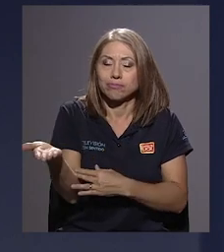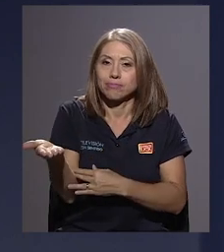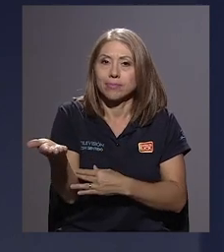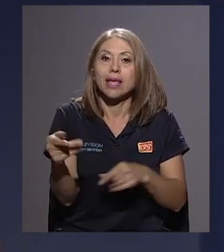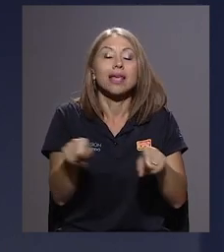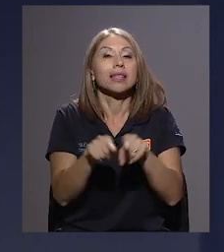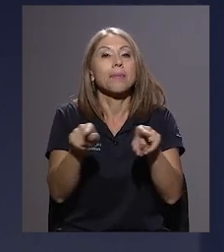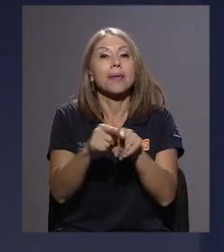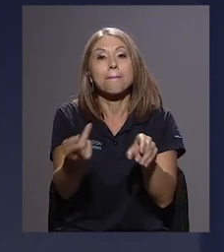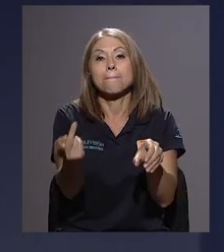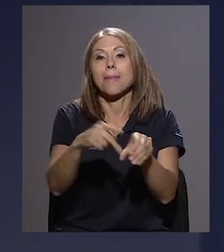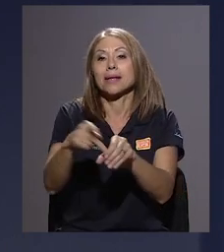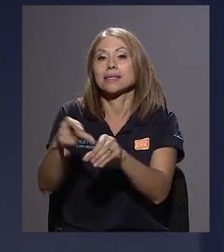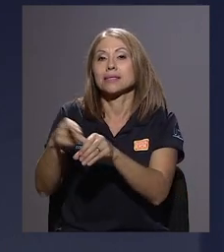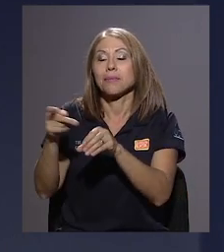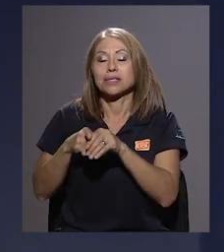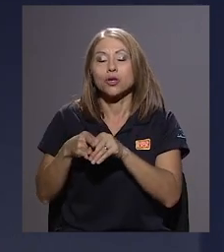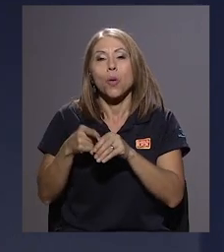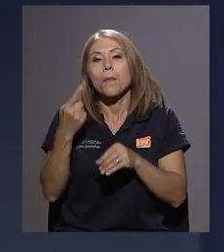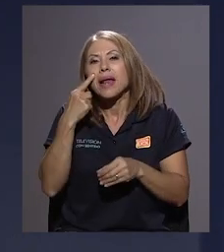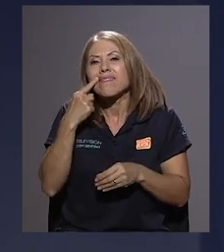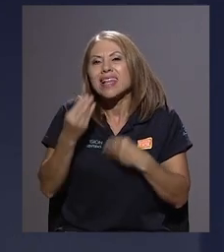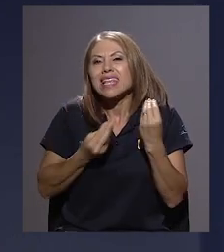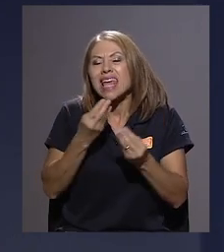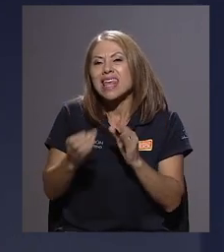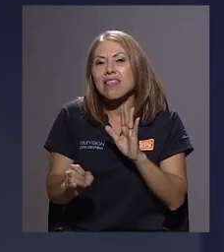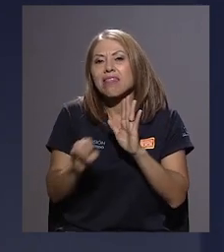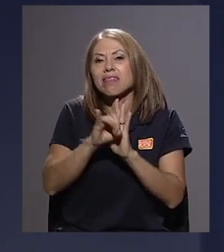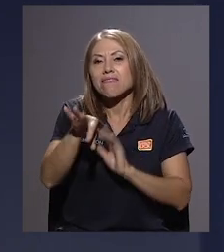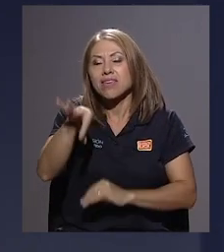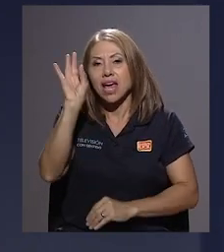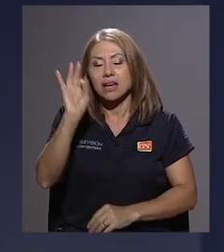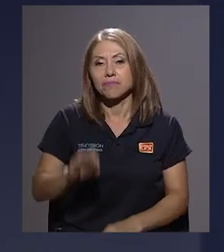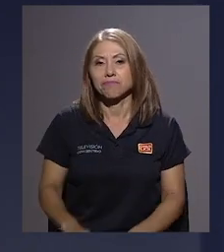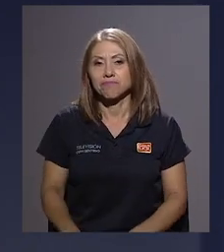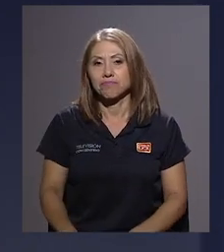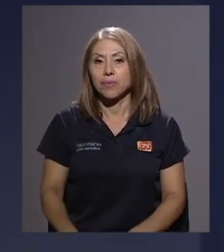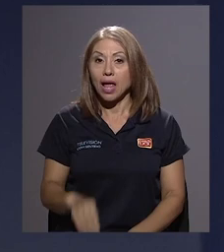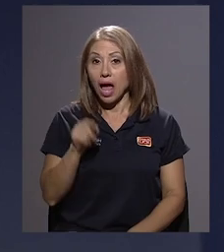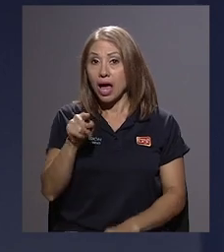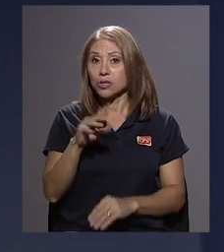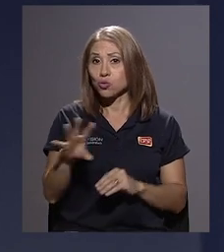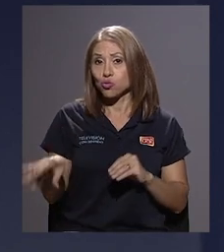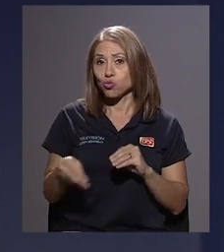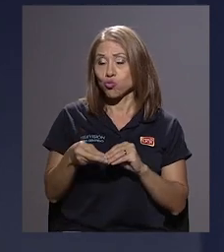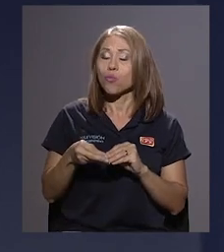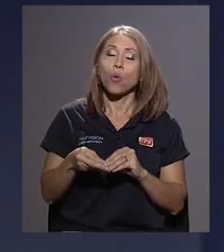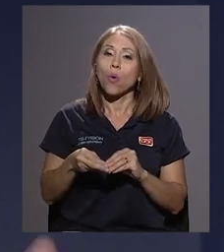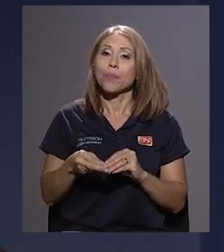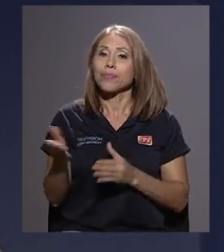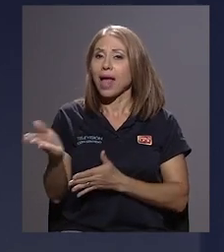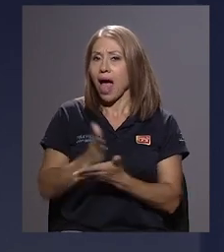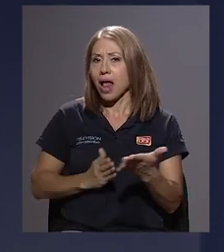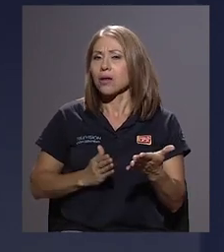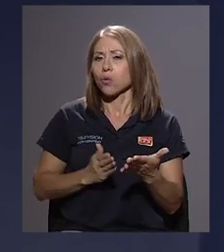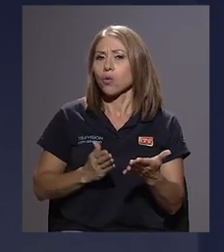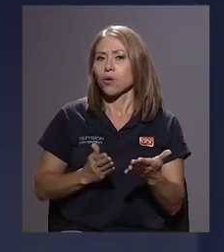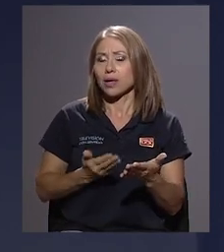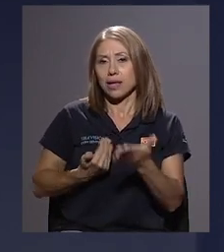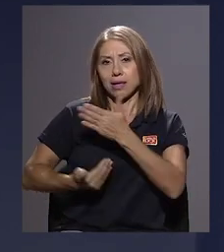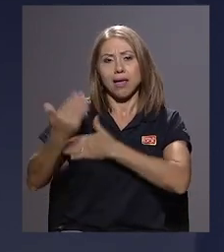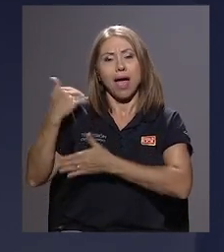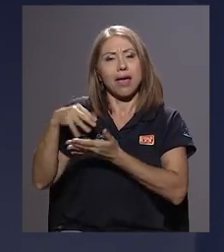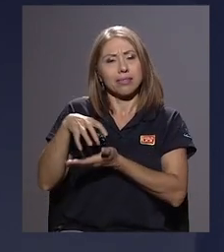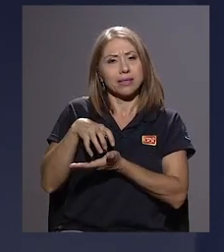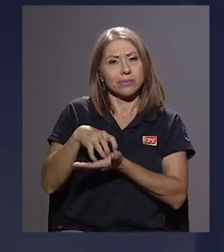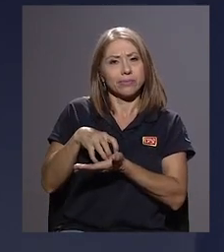todo una participación sistemática de qué es lo que podemos identificar. A eso sumo algo que lo cuestionaba hace un rato y que creo que es algo que al